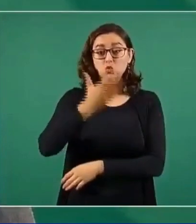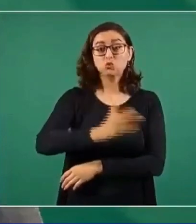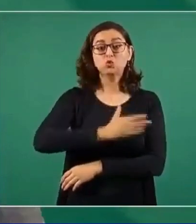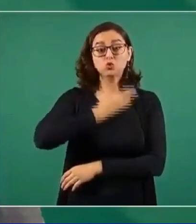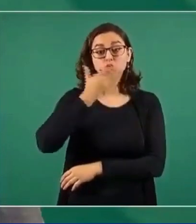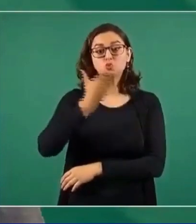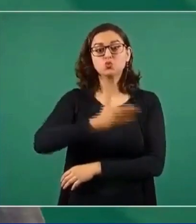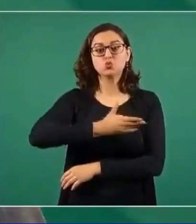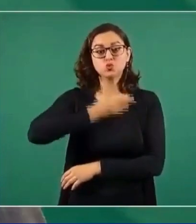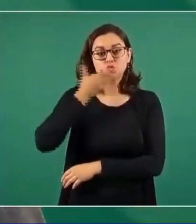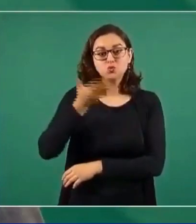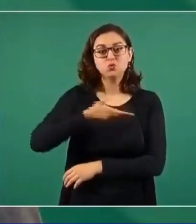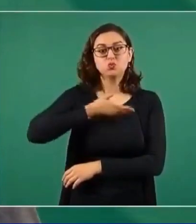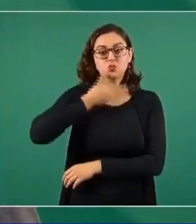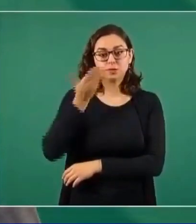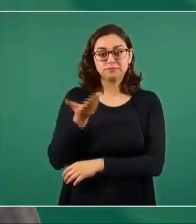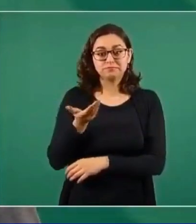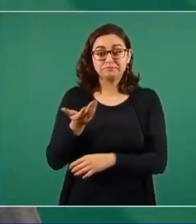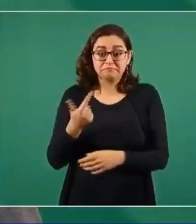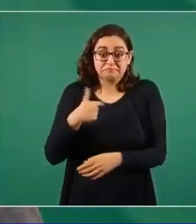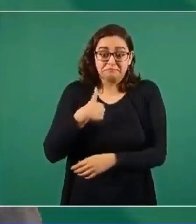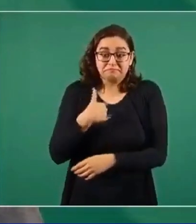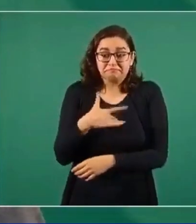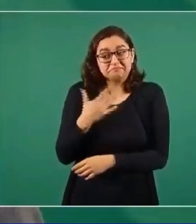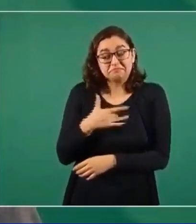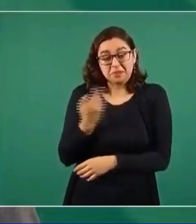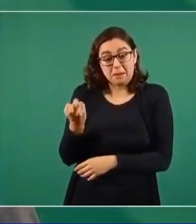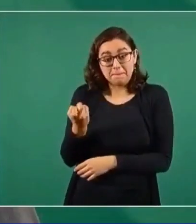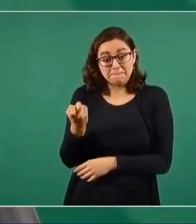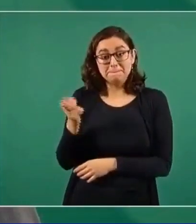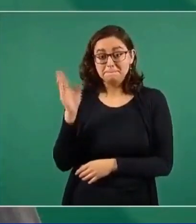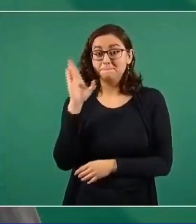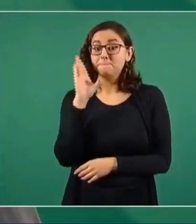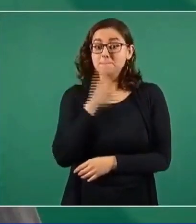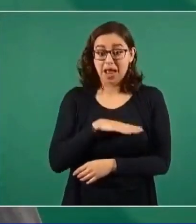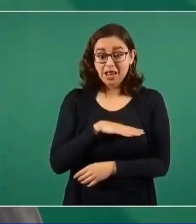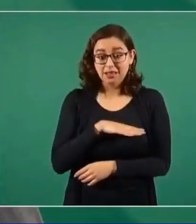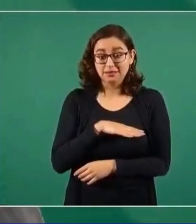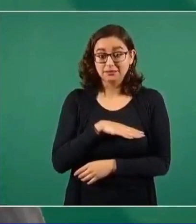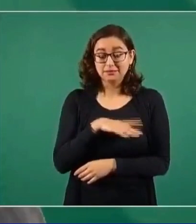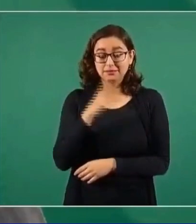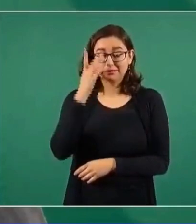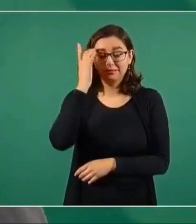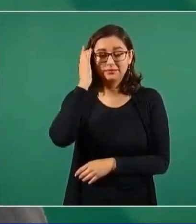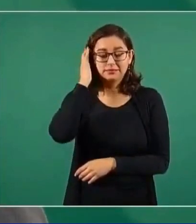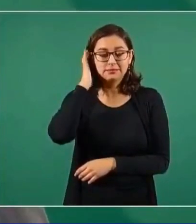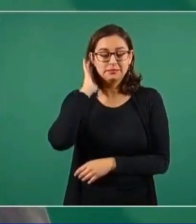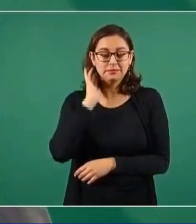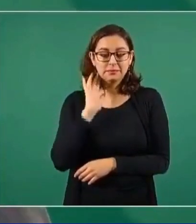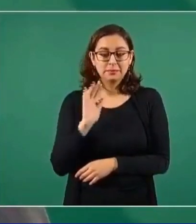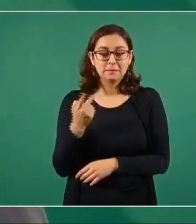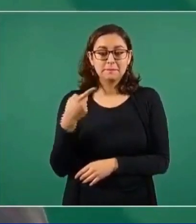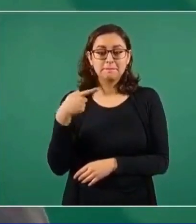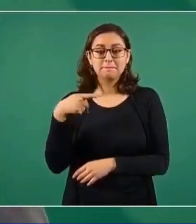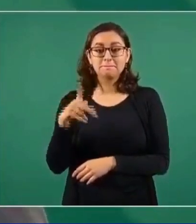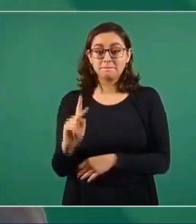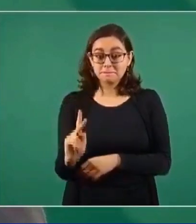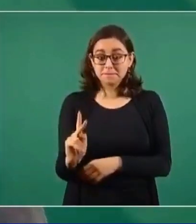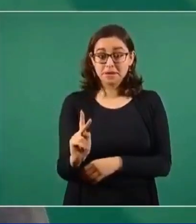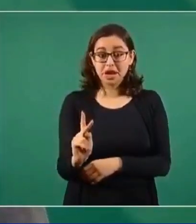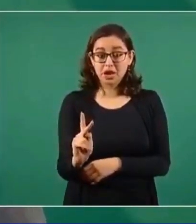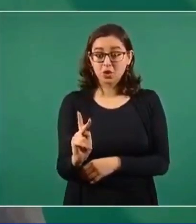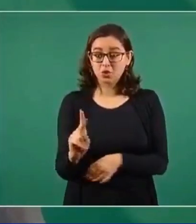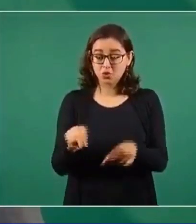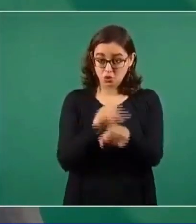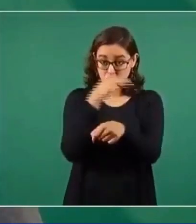Entonces está mal. Pero también el que haya más